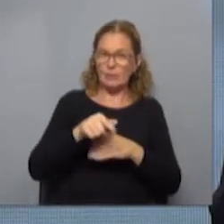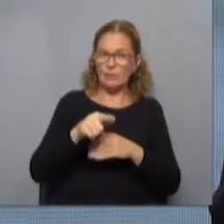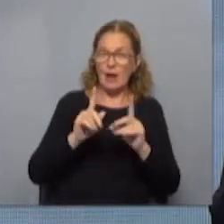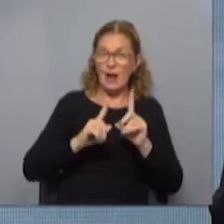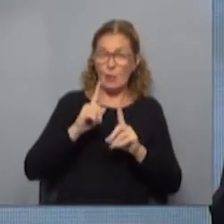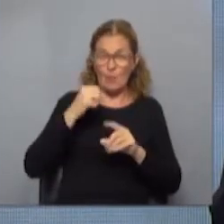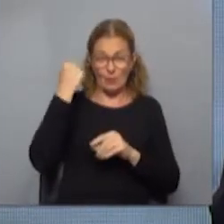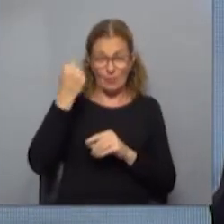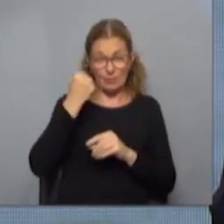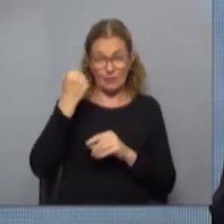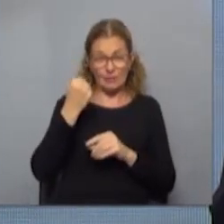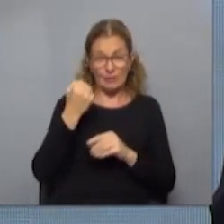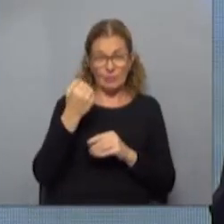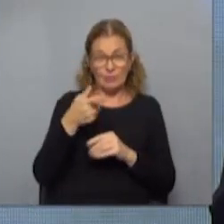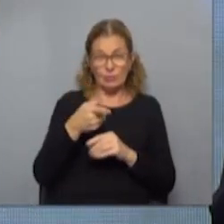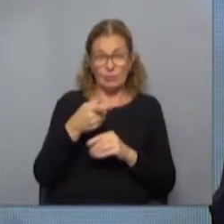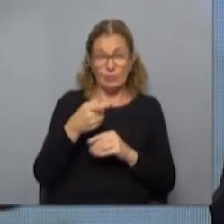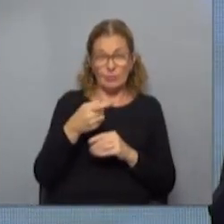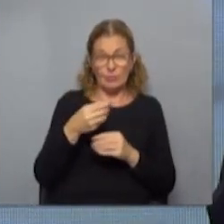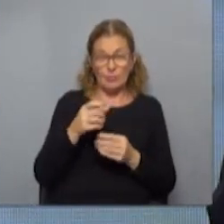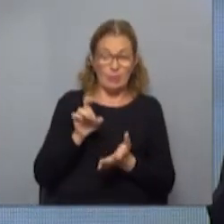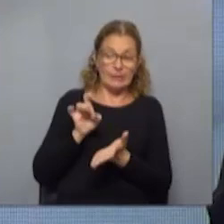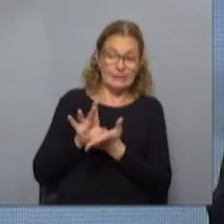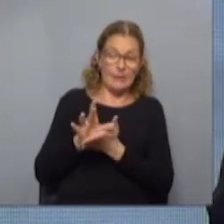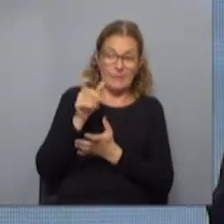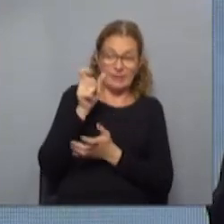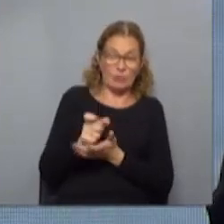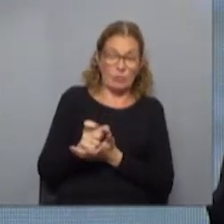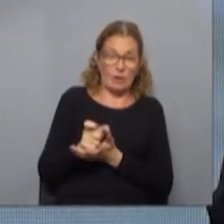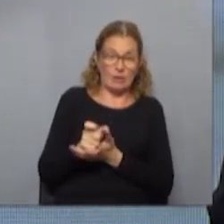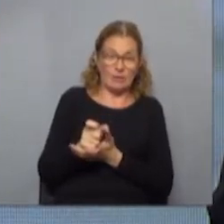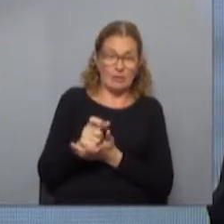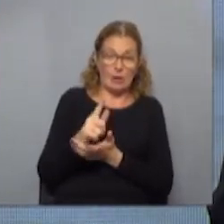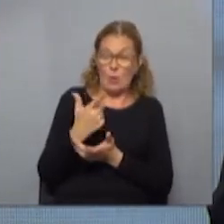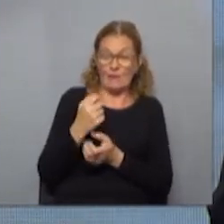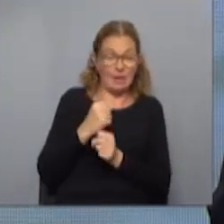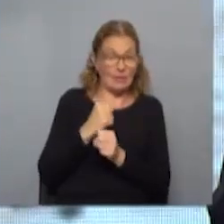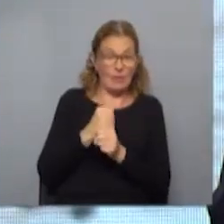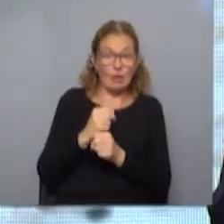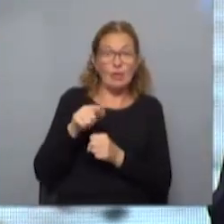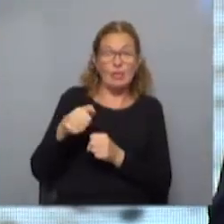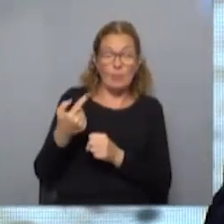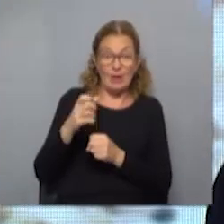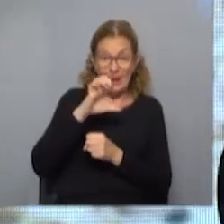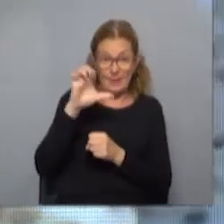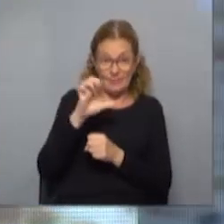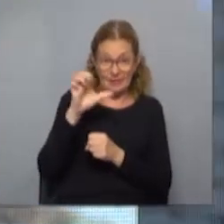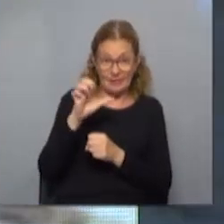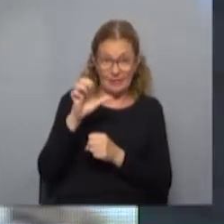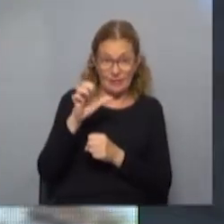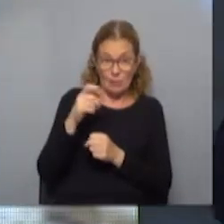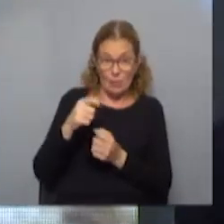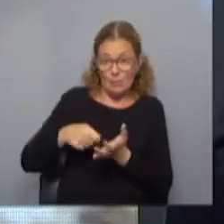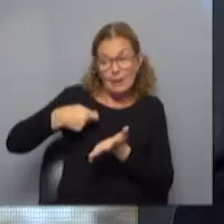herramienta fundamental, porque si no, hubiéramos tenido que despedir personal que hubiera quedado sin trabajo y las empresas no tenían ni los